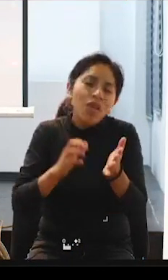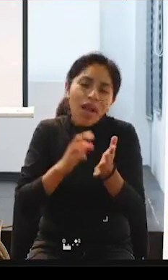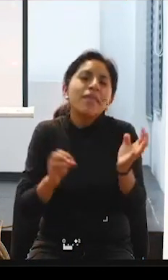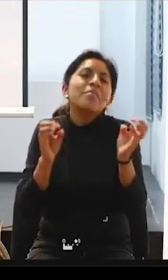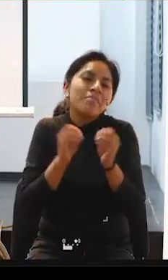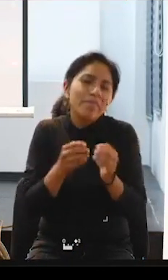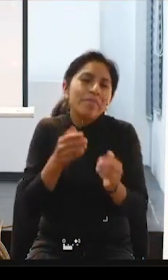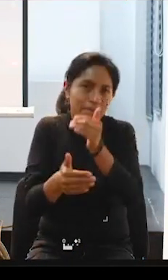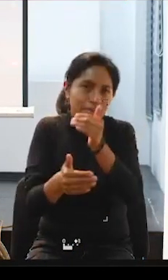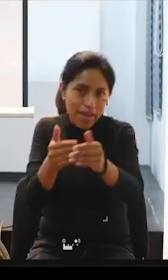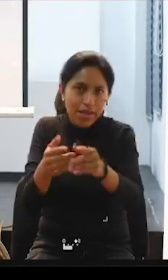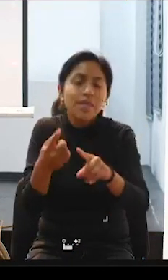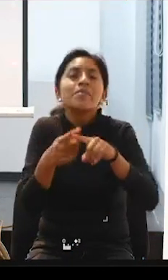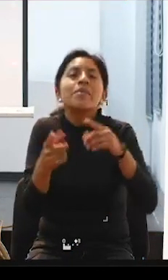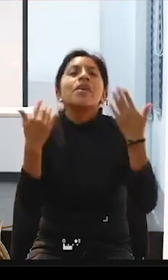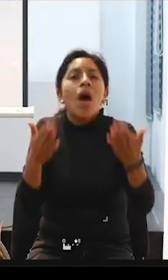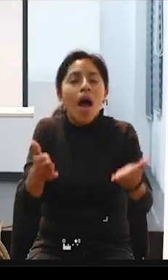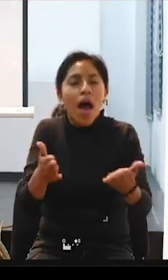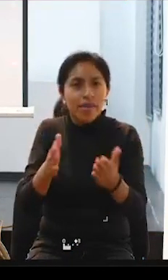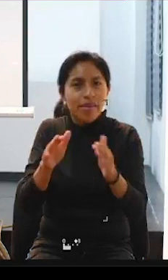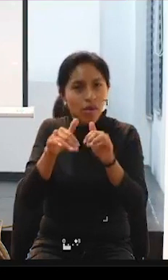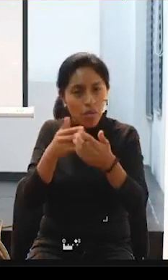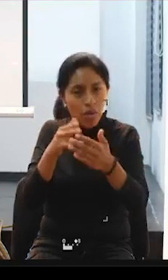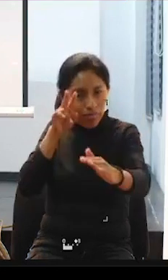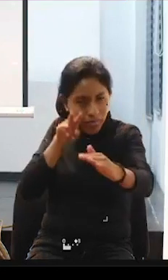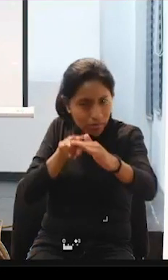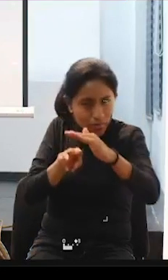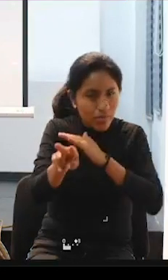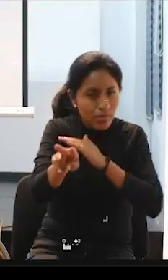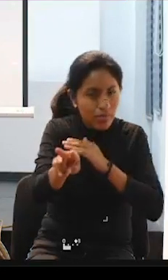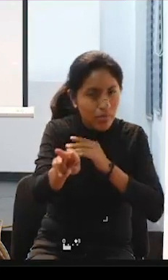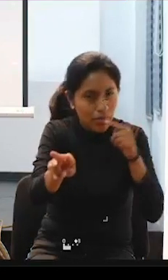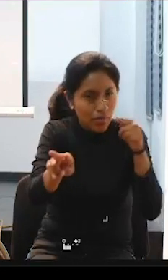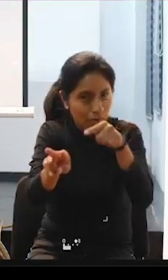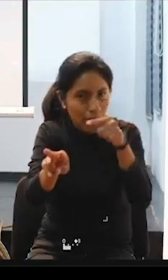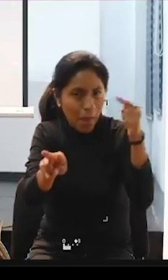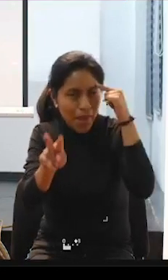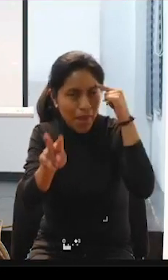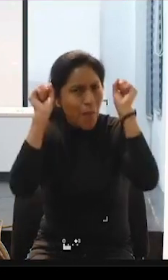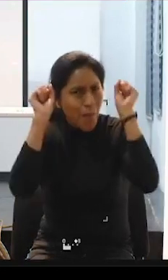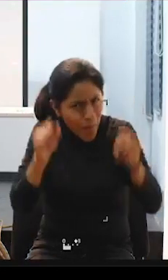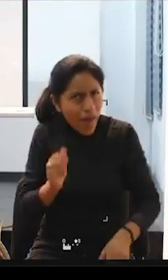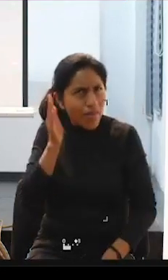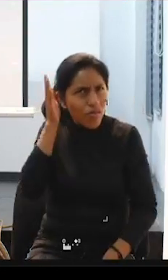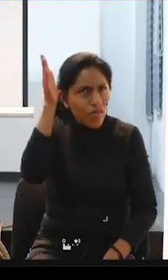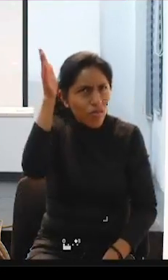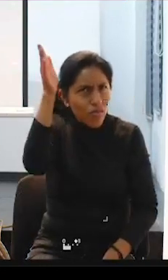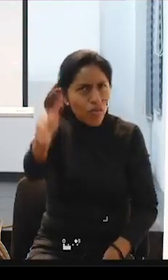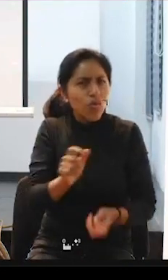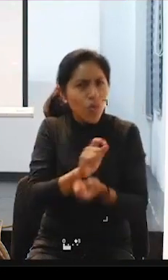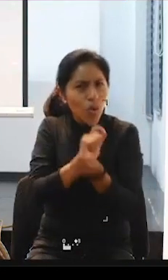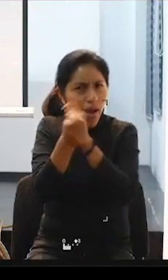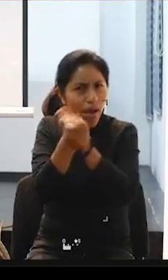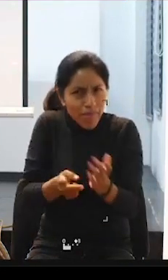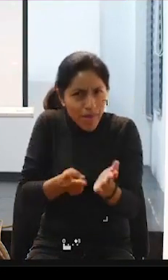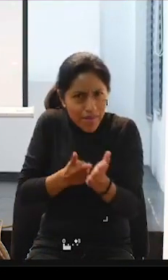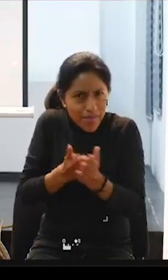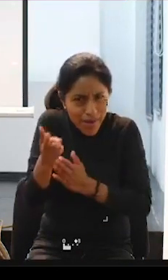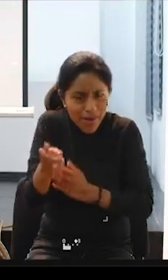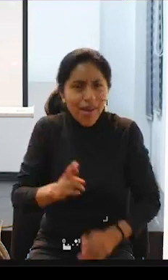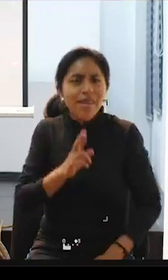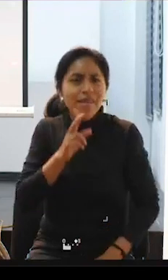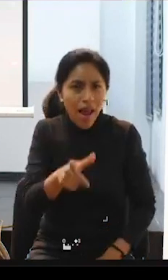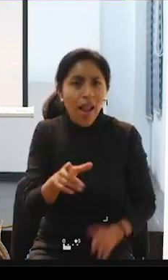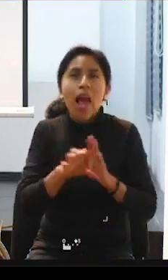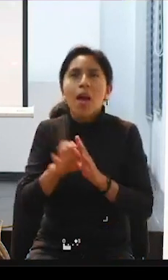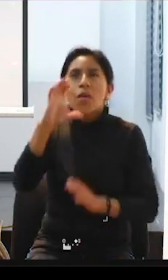ese horizonte que ha dado, ¿no?, el tema de pensar en que puede ser realidad, y que bueno, en realidad en Costa Rica no era que